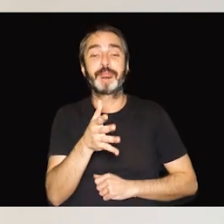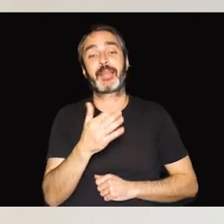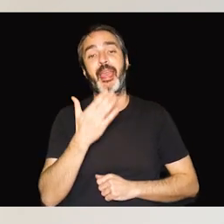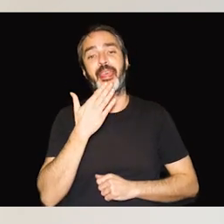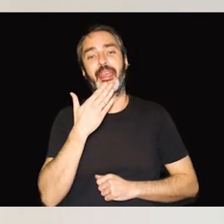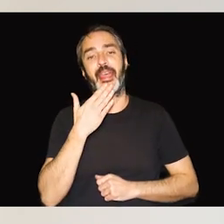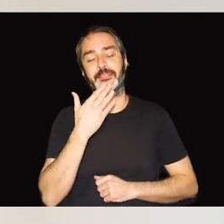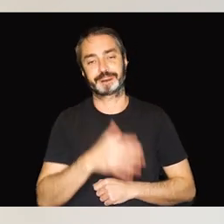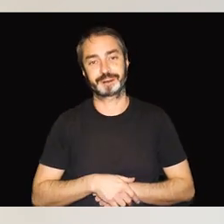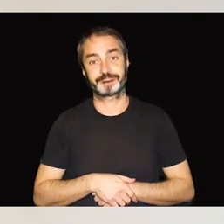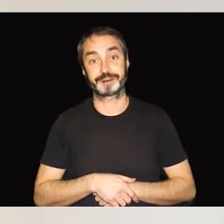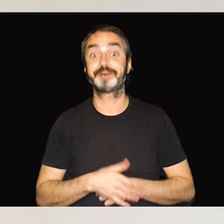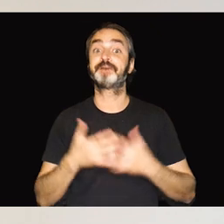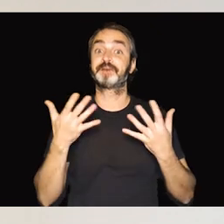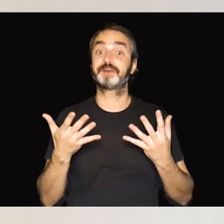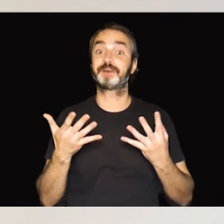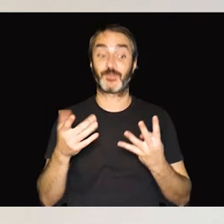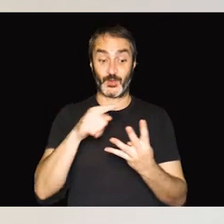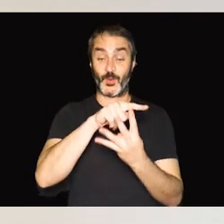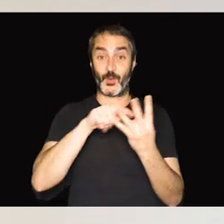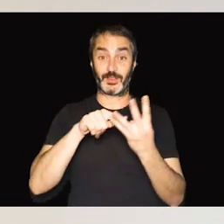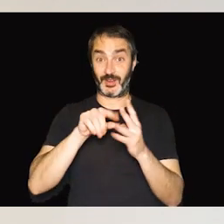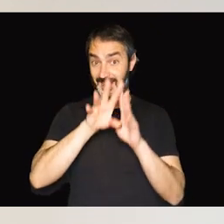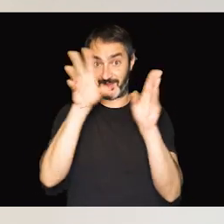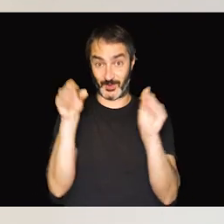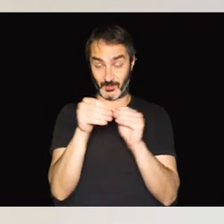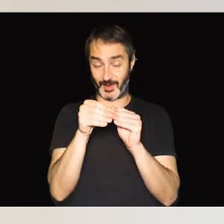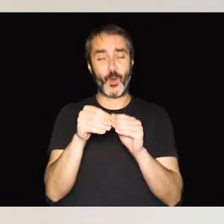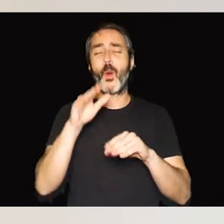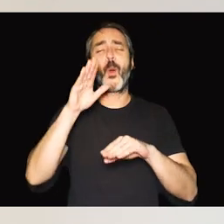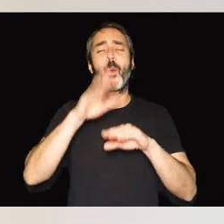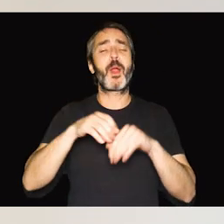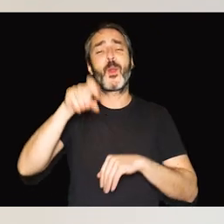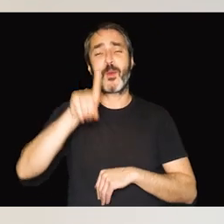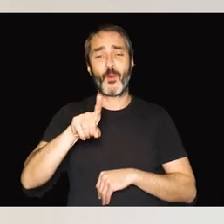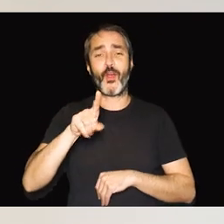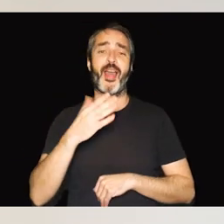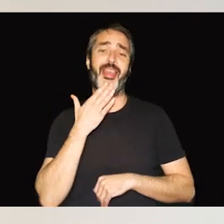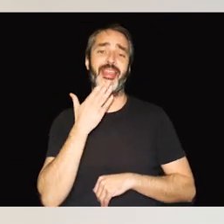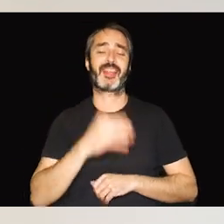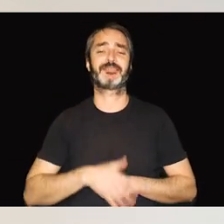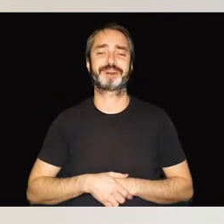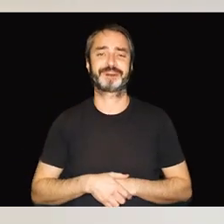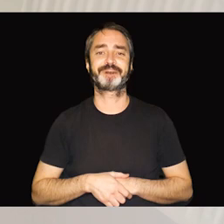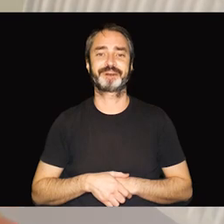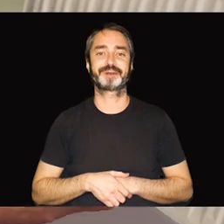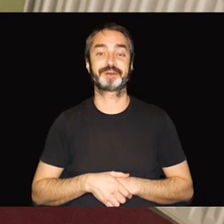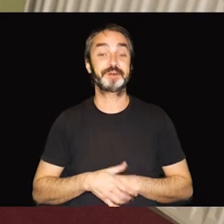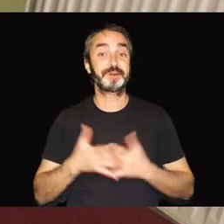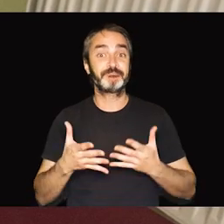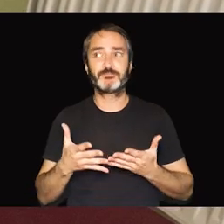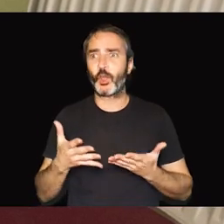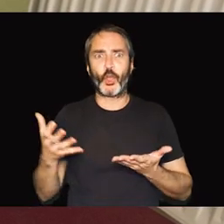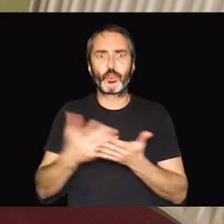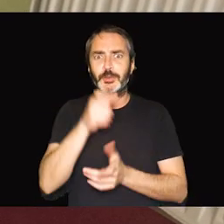vejez. Efectivamente, por así decirlo, la edad es la principal causa de sordoceguera, ya que todos